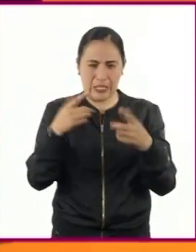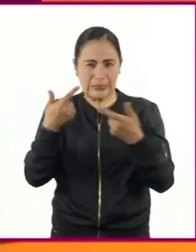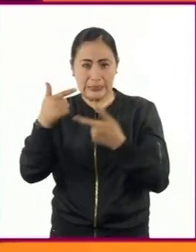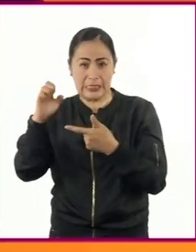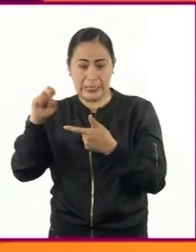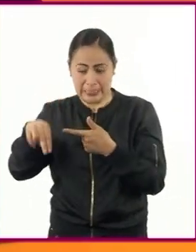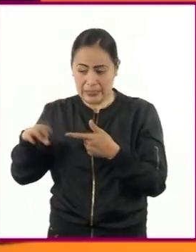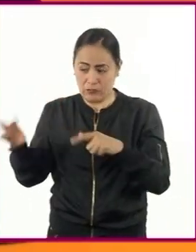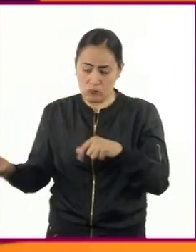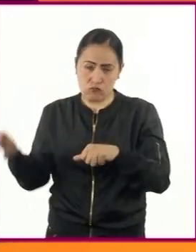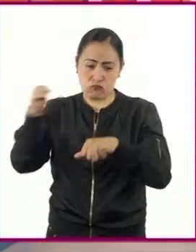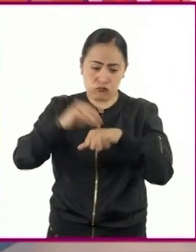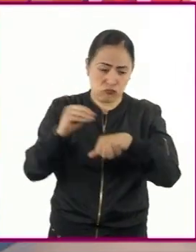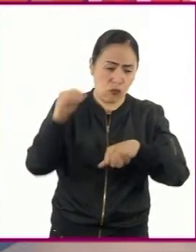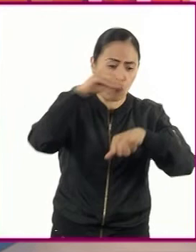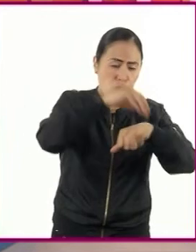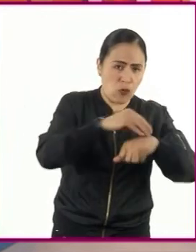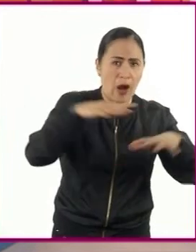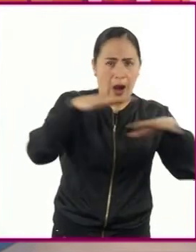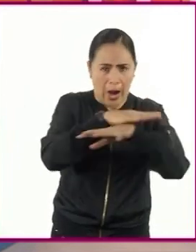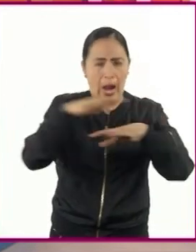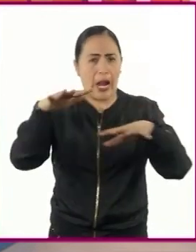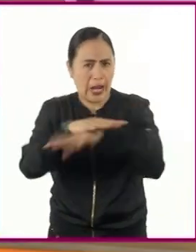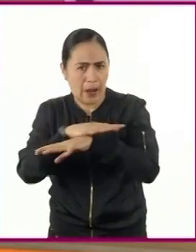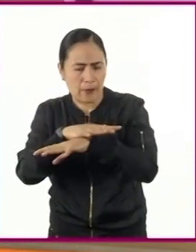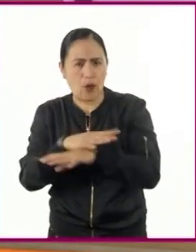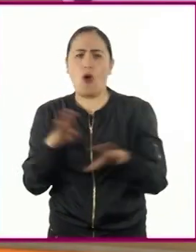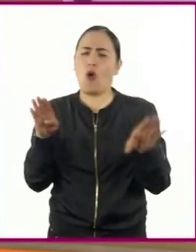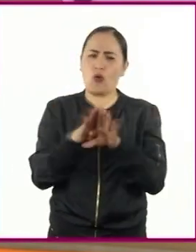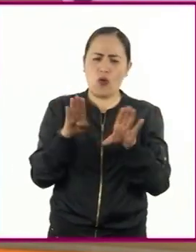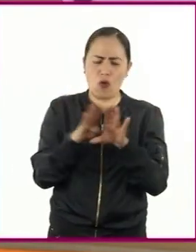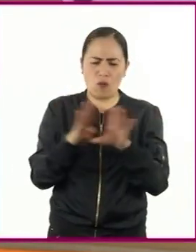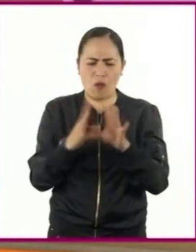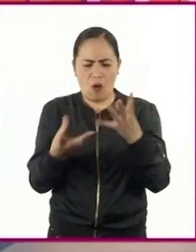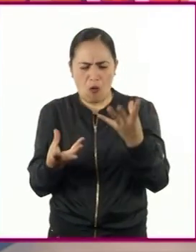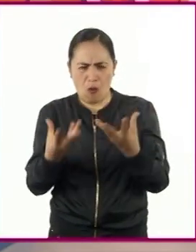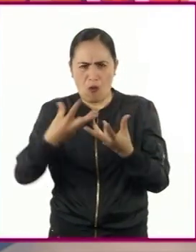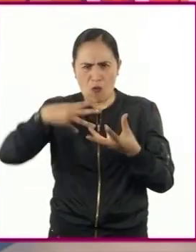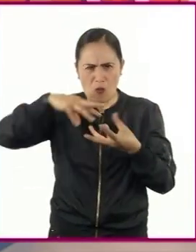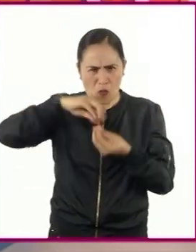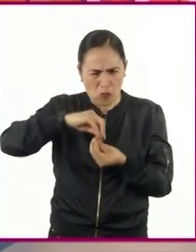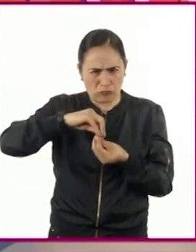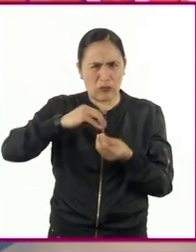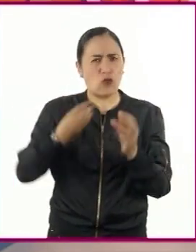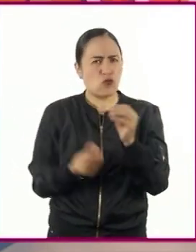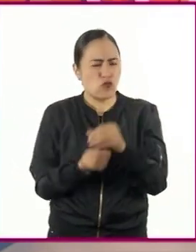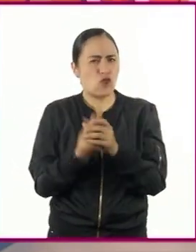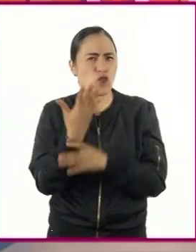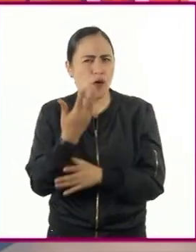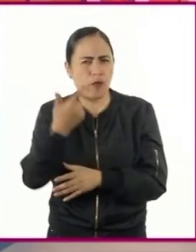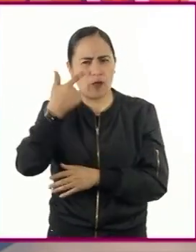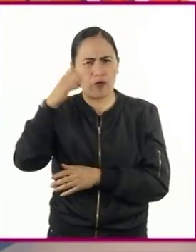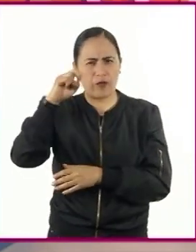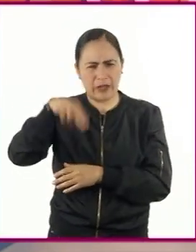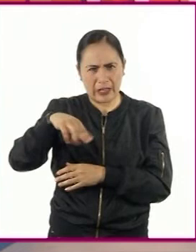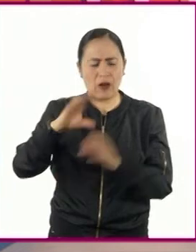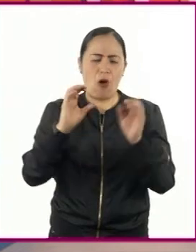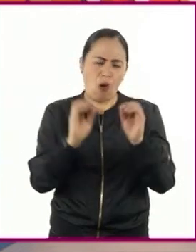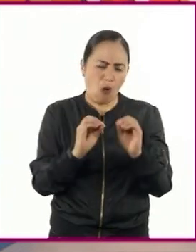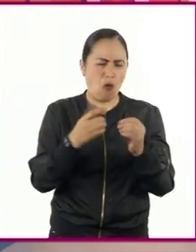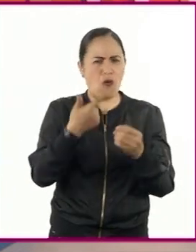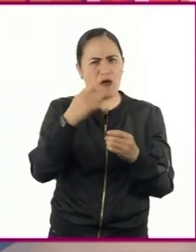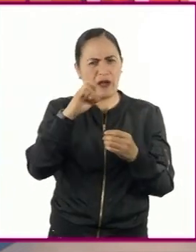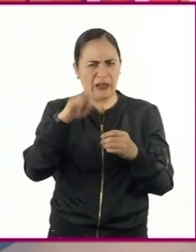modificado uno o varios genes. Esto ocurre mediante recombinación incluso de nuevos genes o se les ha eliminado algún gen.